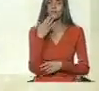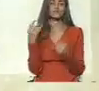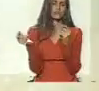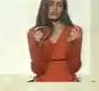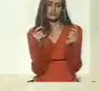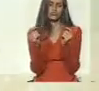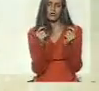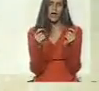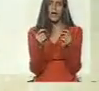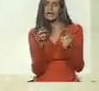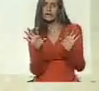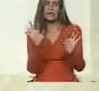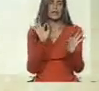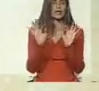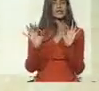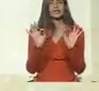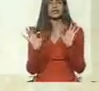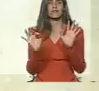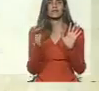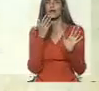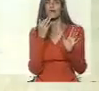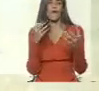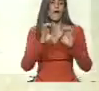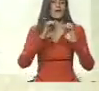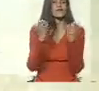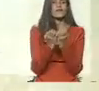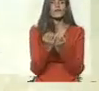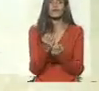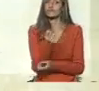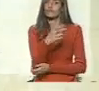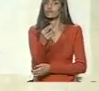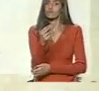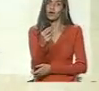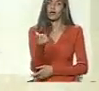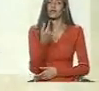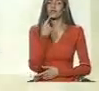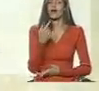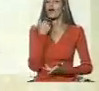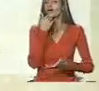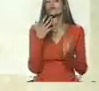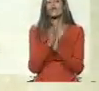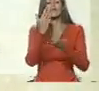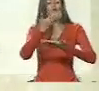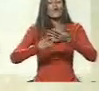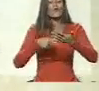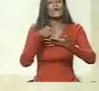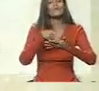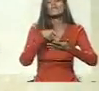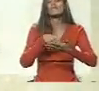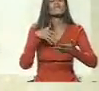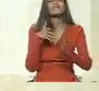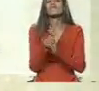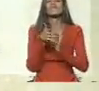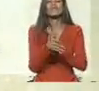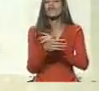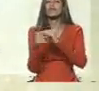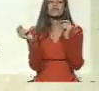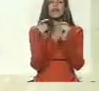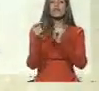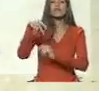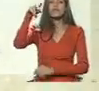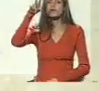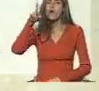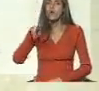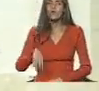discutirlo y elegir a un equipo, ese documento es para discutirlo todos